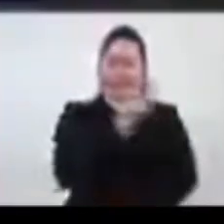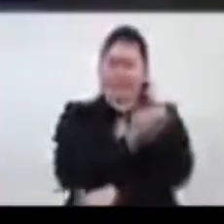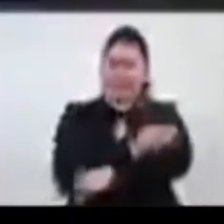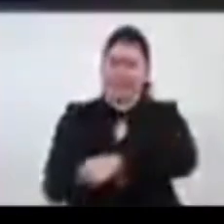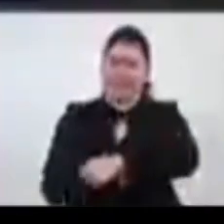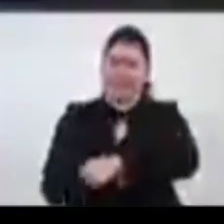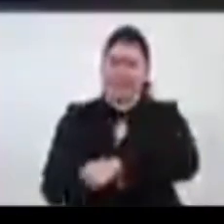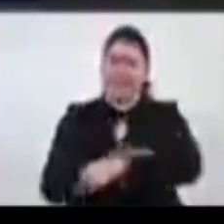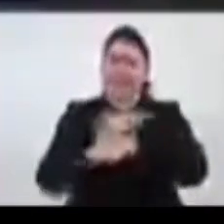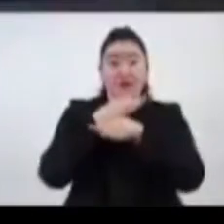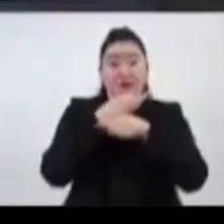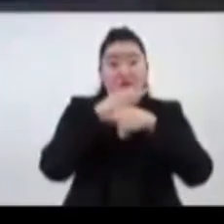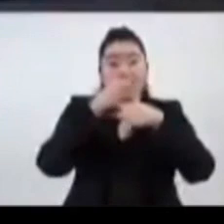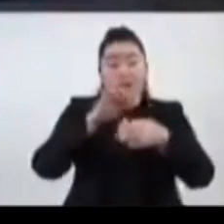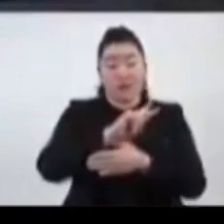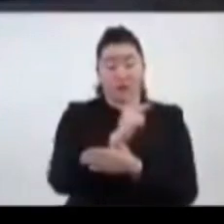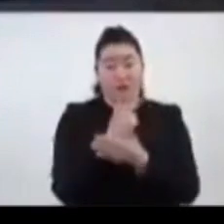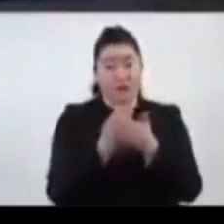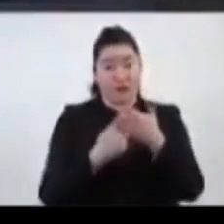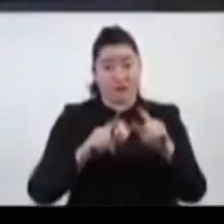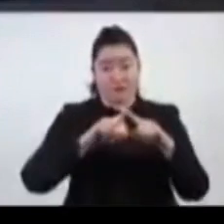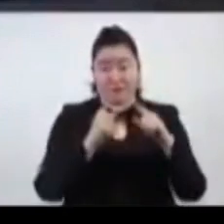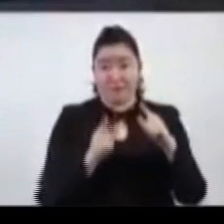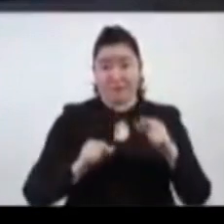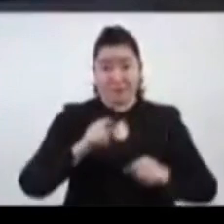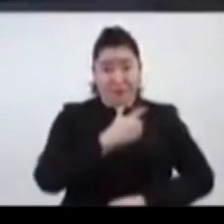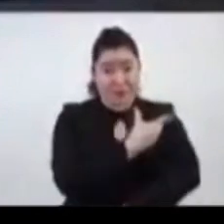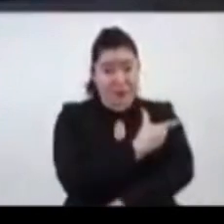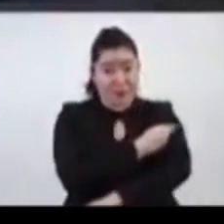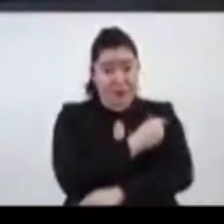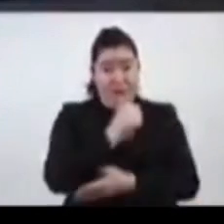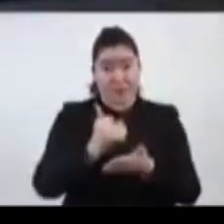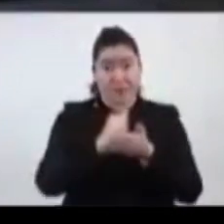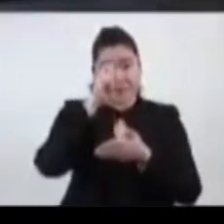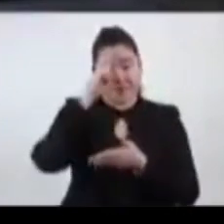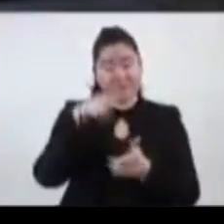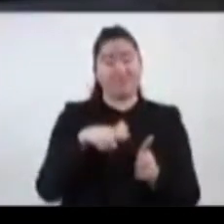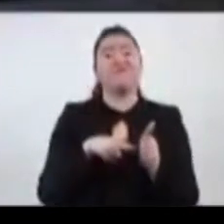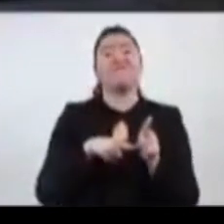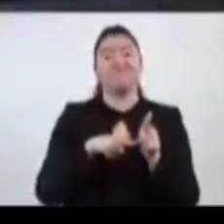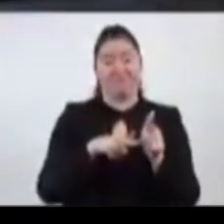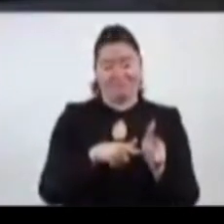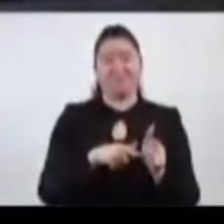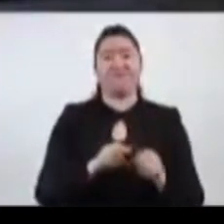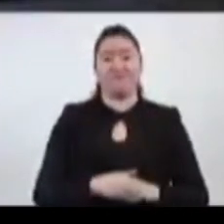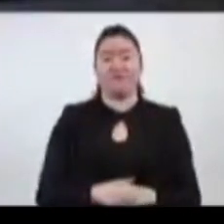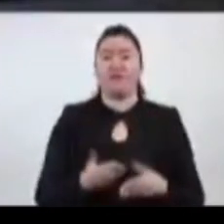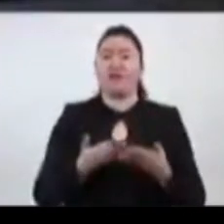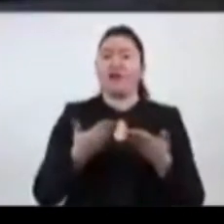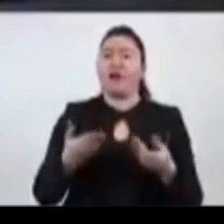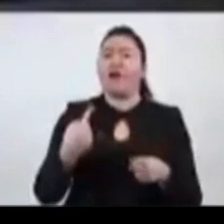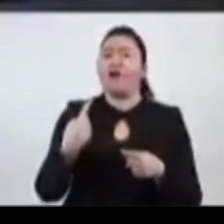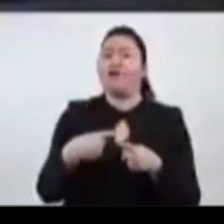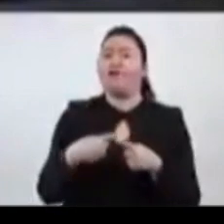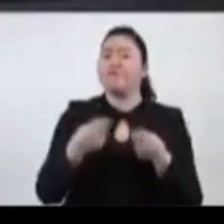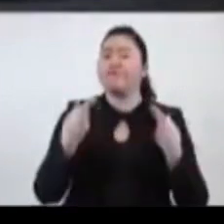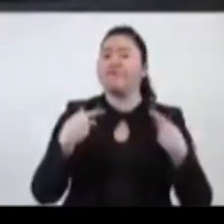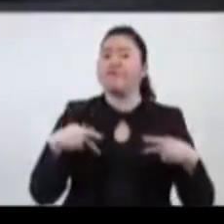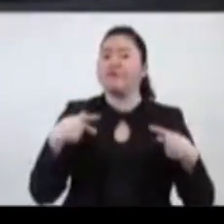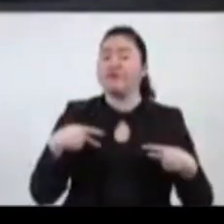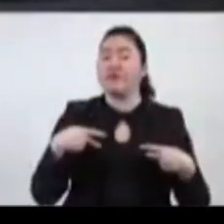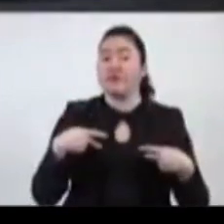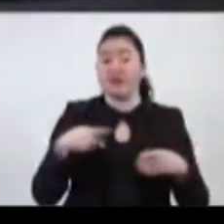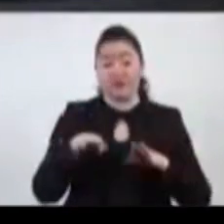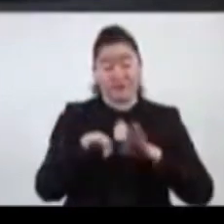Buenas tardes. Les quiero informar que continúa el Programa Nacional de Vacunación en la Ciudad de México, ahora para el